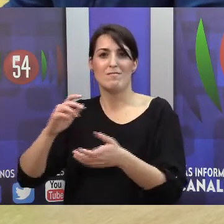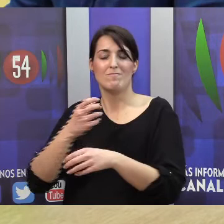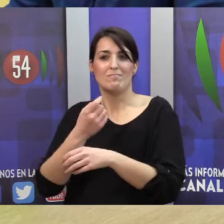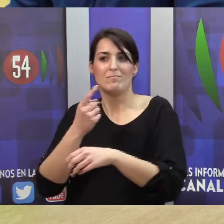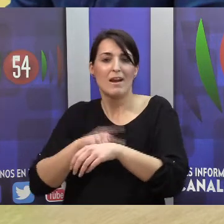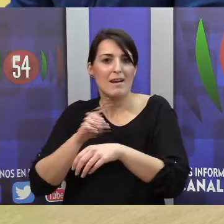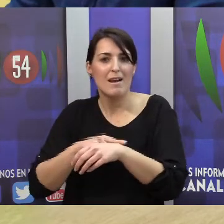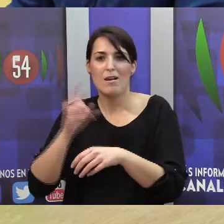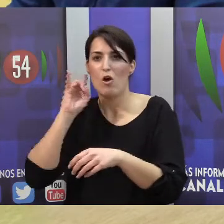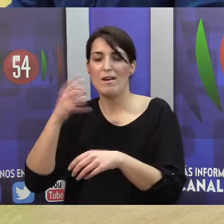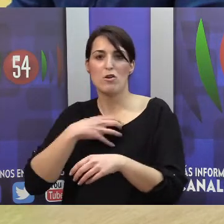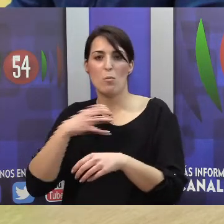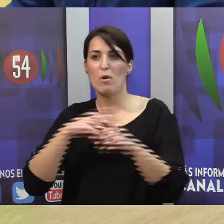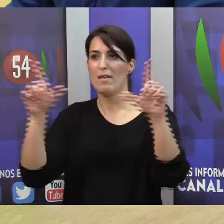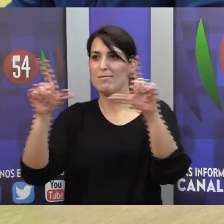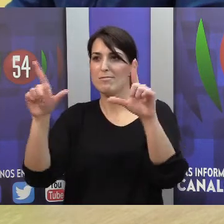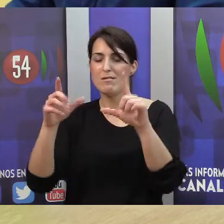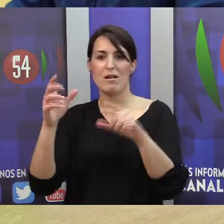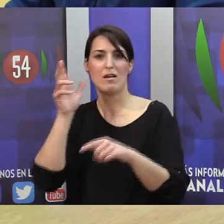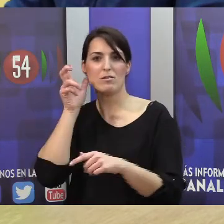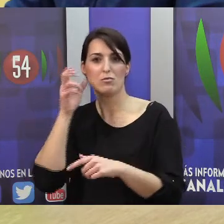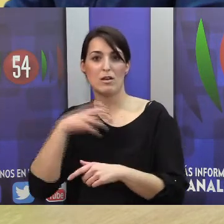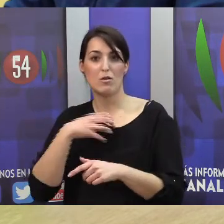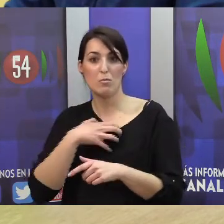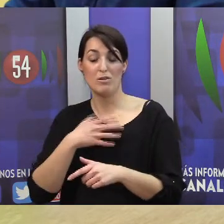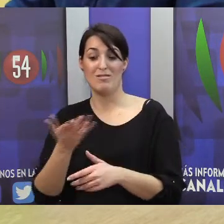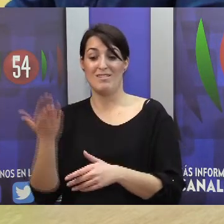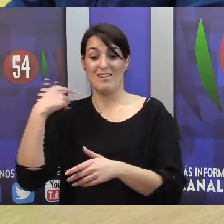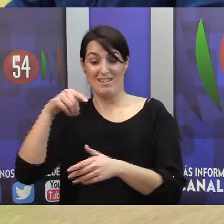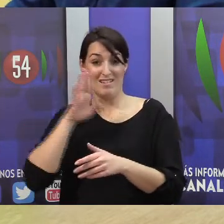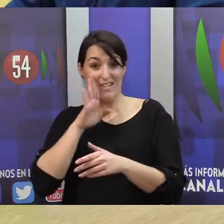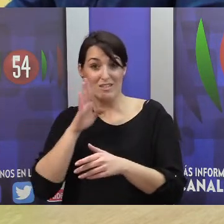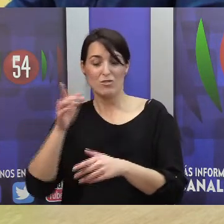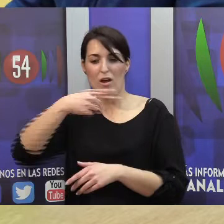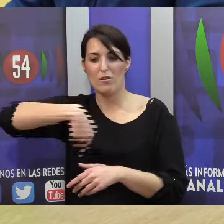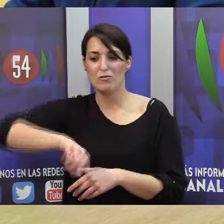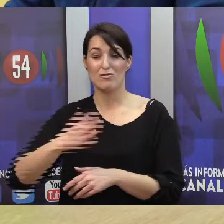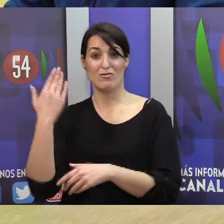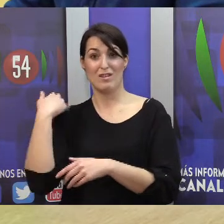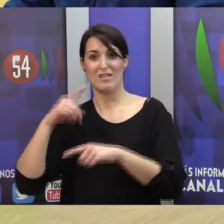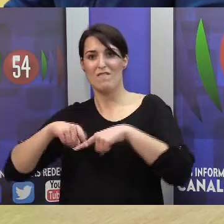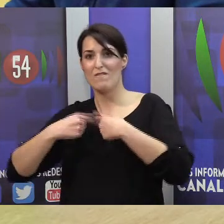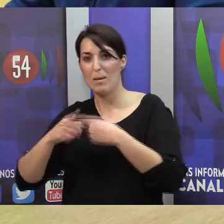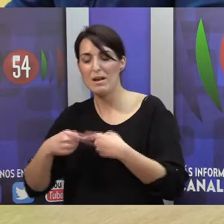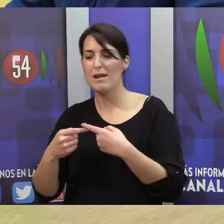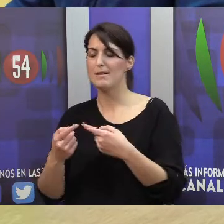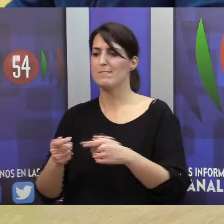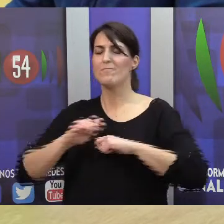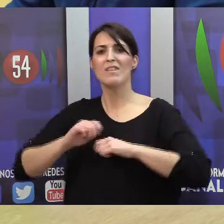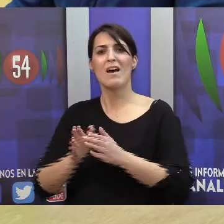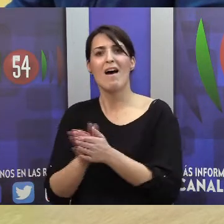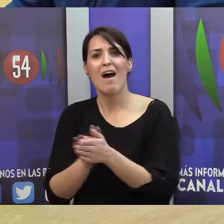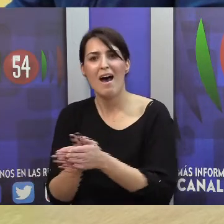poder seguir la televisión, es lo que nos animó a todos los que estábamos ahí en torno, a los familiares, a implicar a todos los